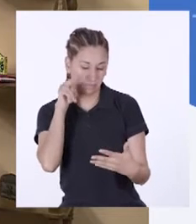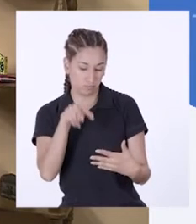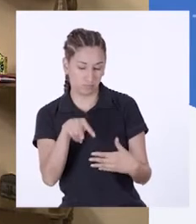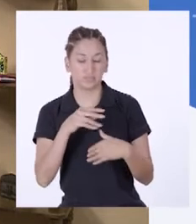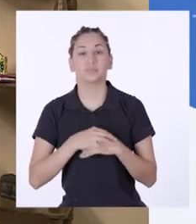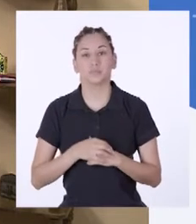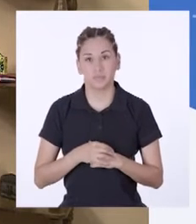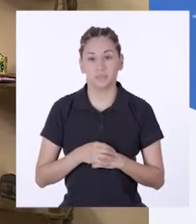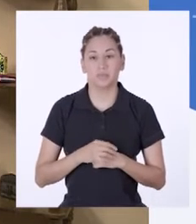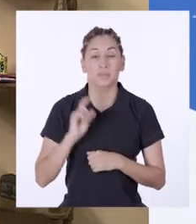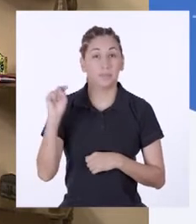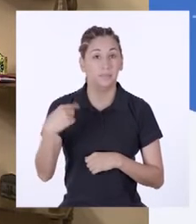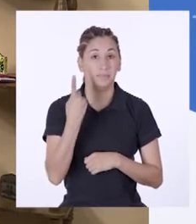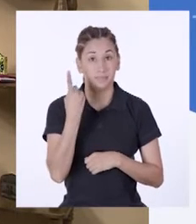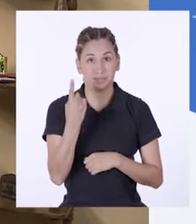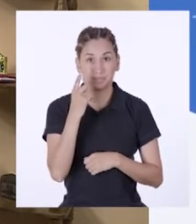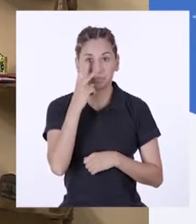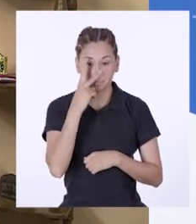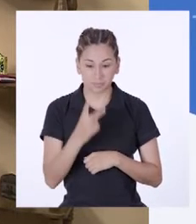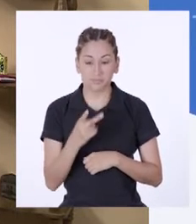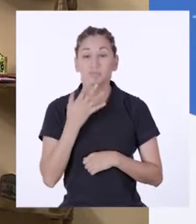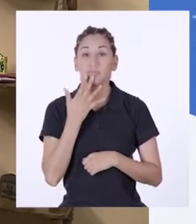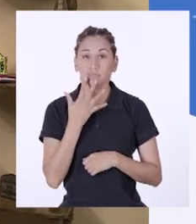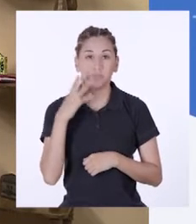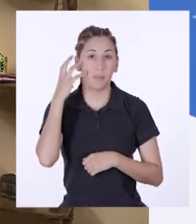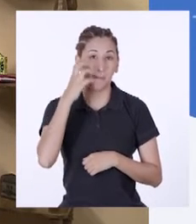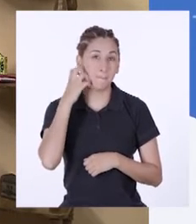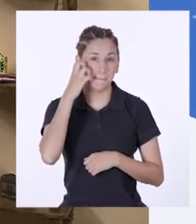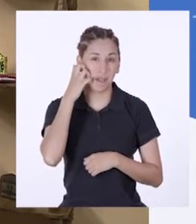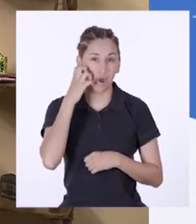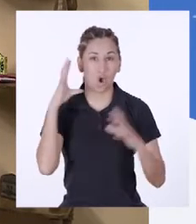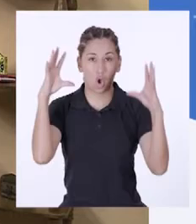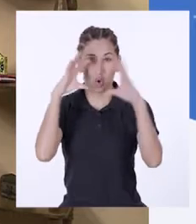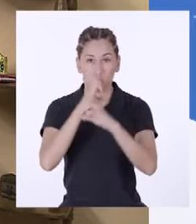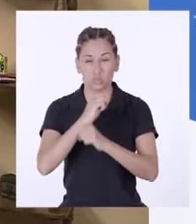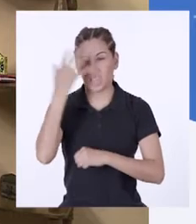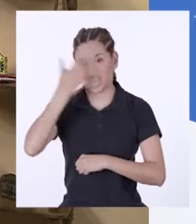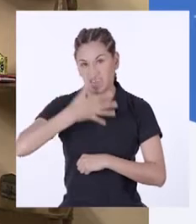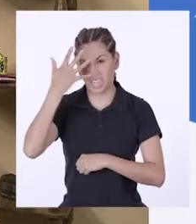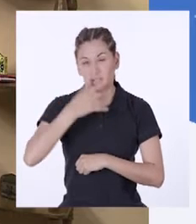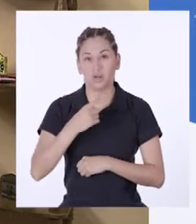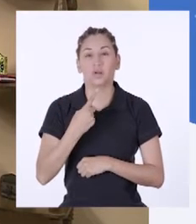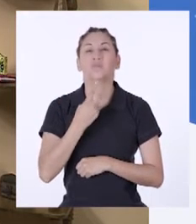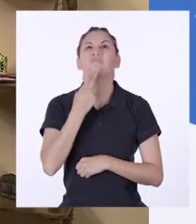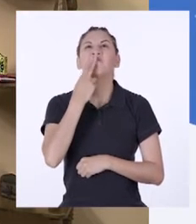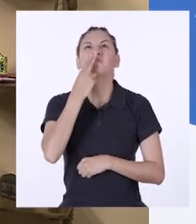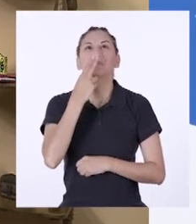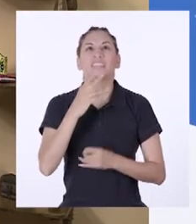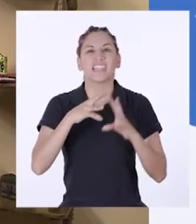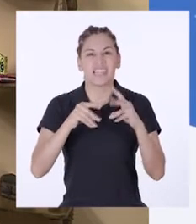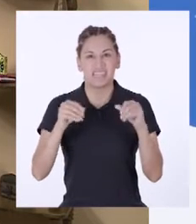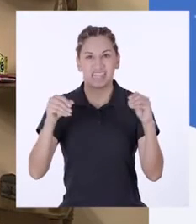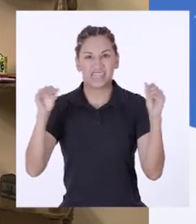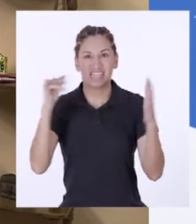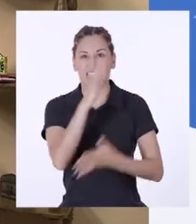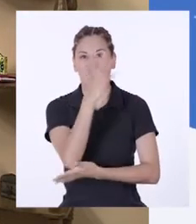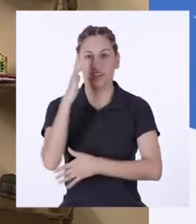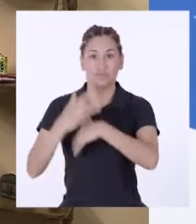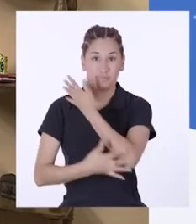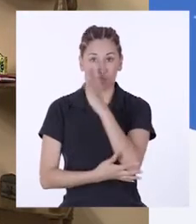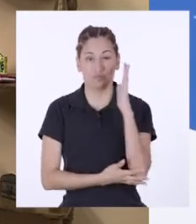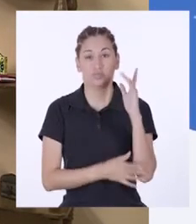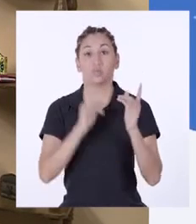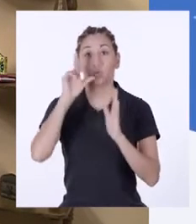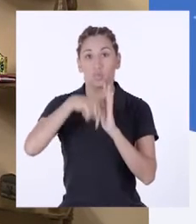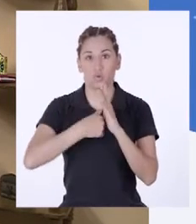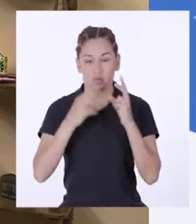compost. Primero, debe ser de color marrón oscuro o negro y con olor a tierra de bosque. Luego,